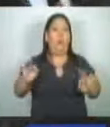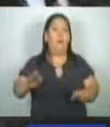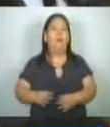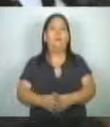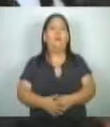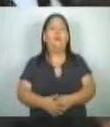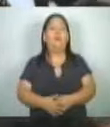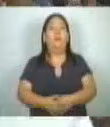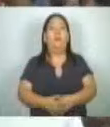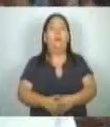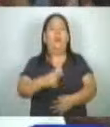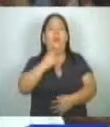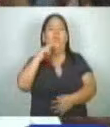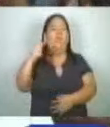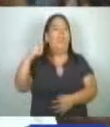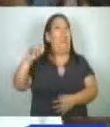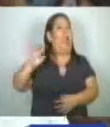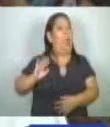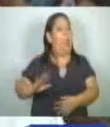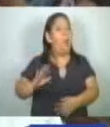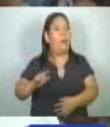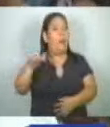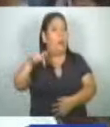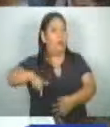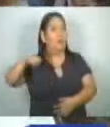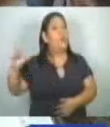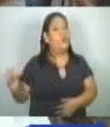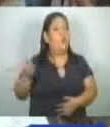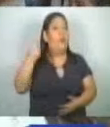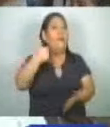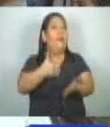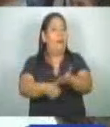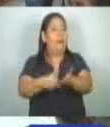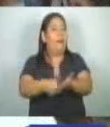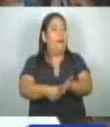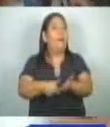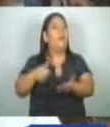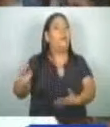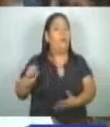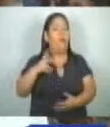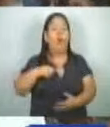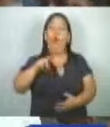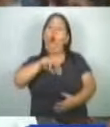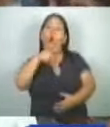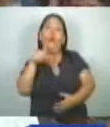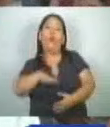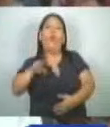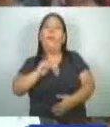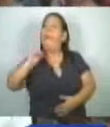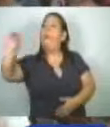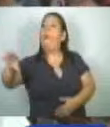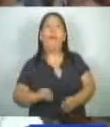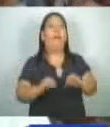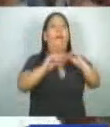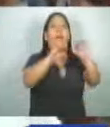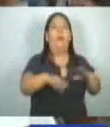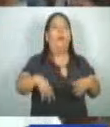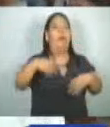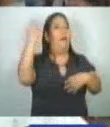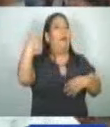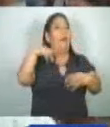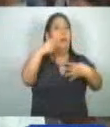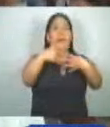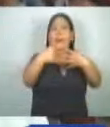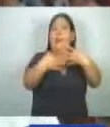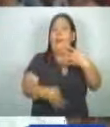Lo toman como una represalia, esta administración nueva que han llegado, mandándolos a otros distritos. Cuando la LECAM nunca ha cambiado,